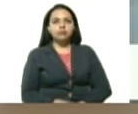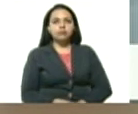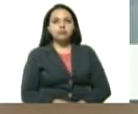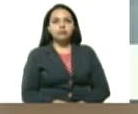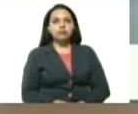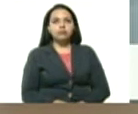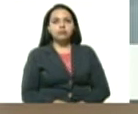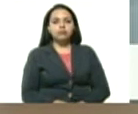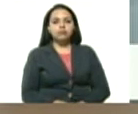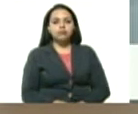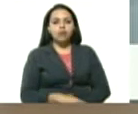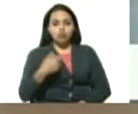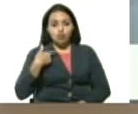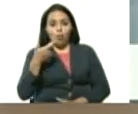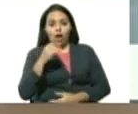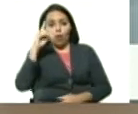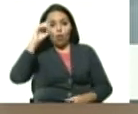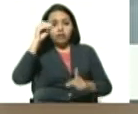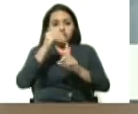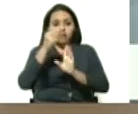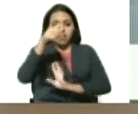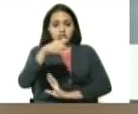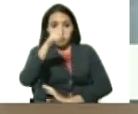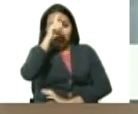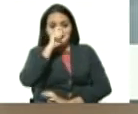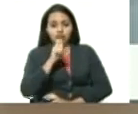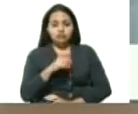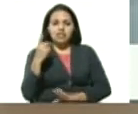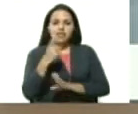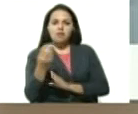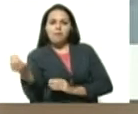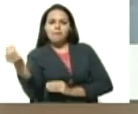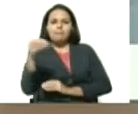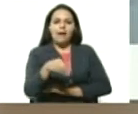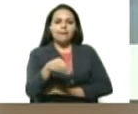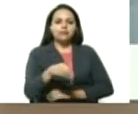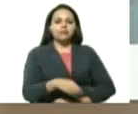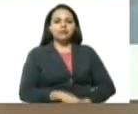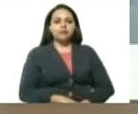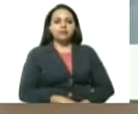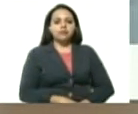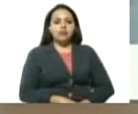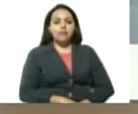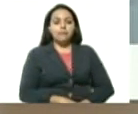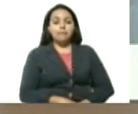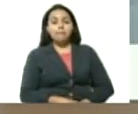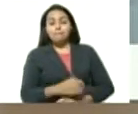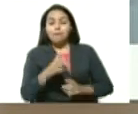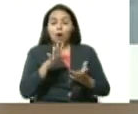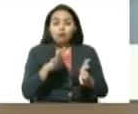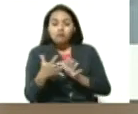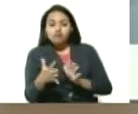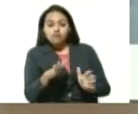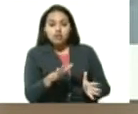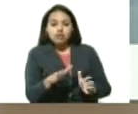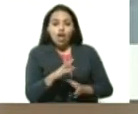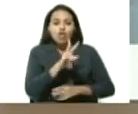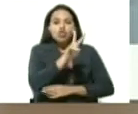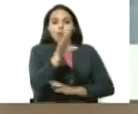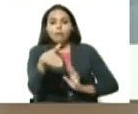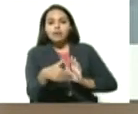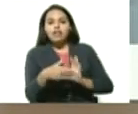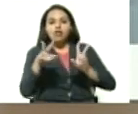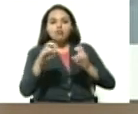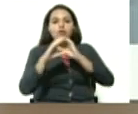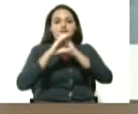Yo puse una meta este año, debemos inyectar mínimo, mínimo, mínimo, 2.000 nuevas